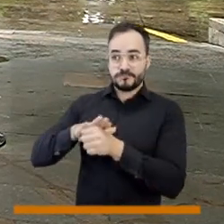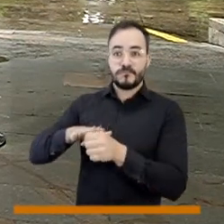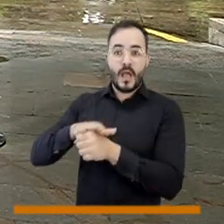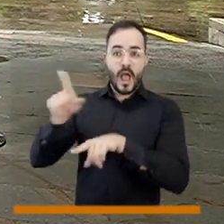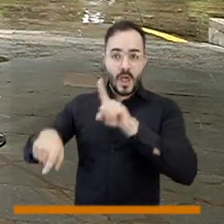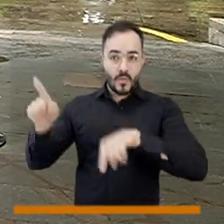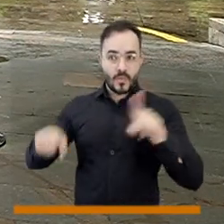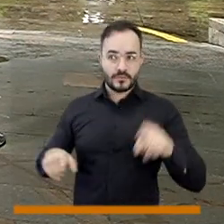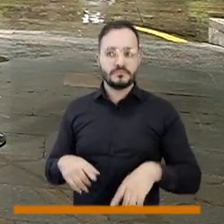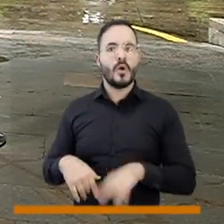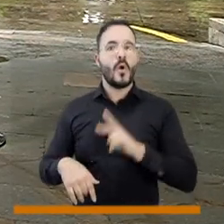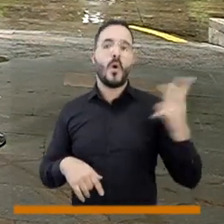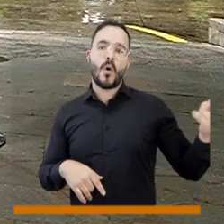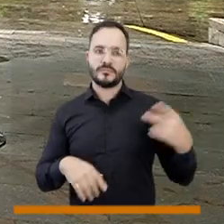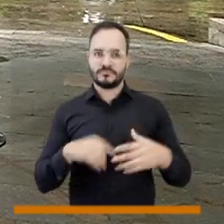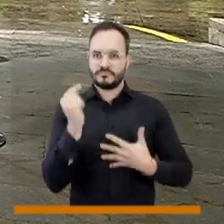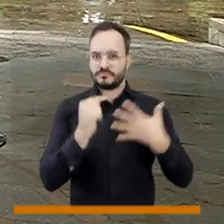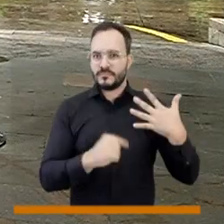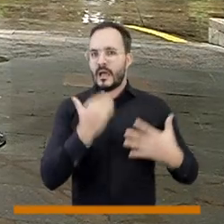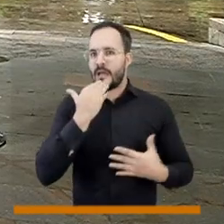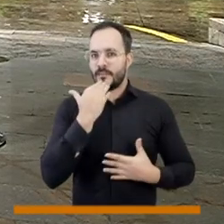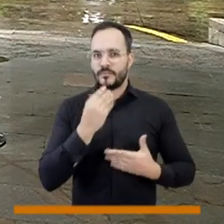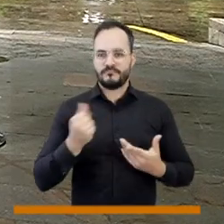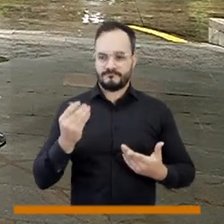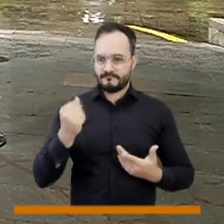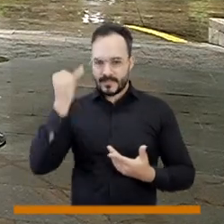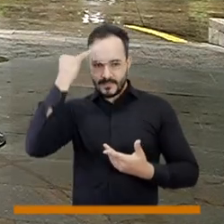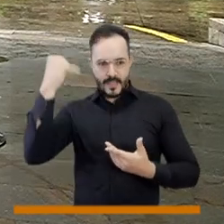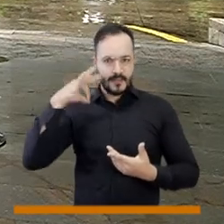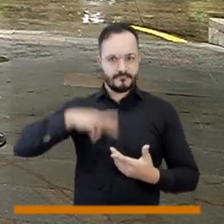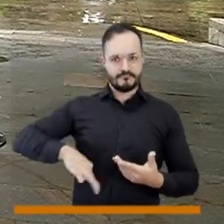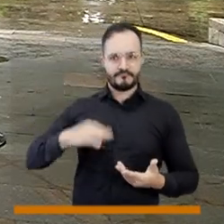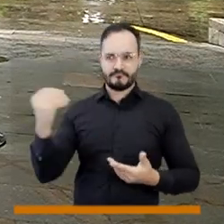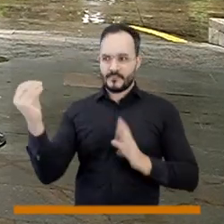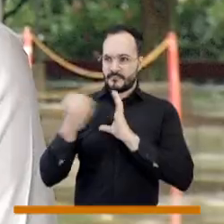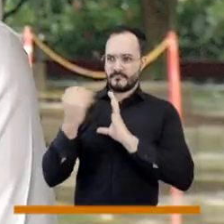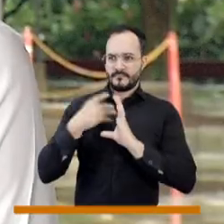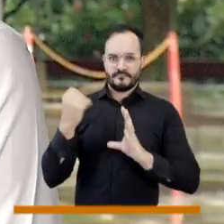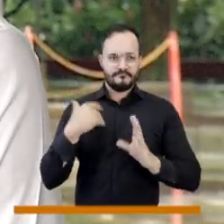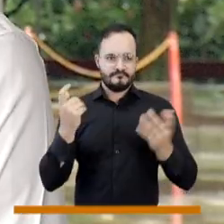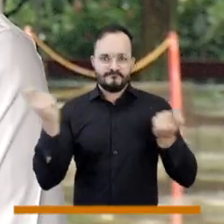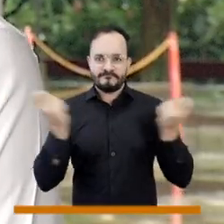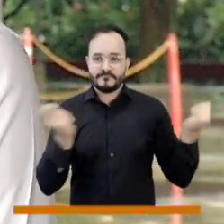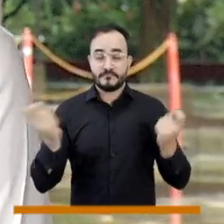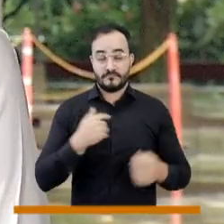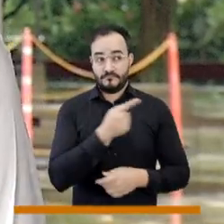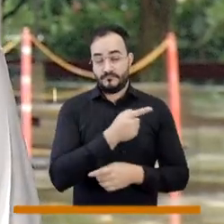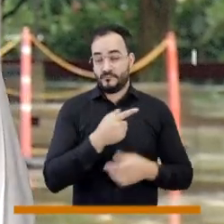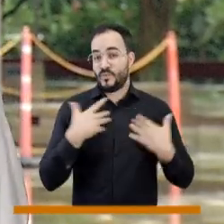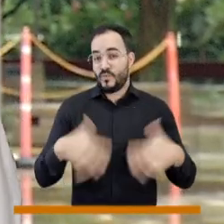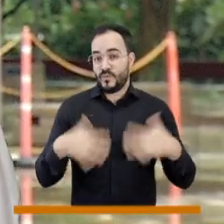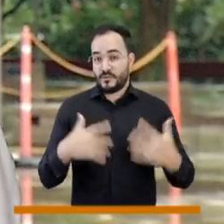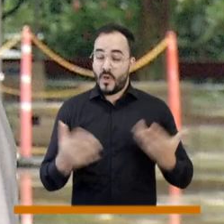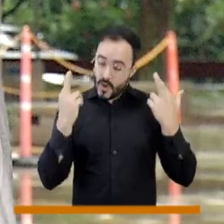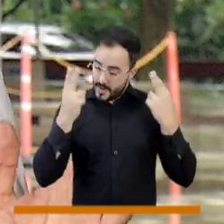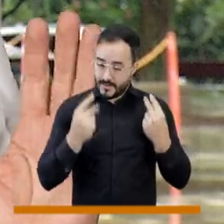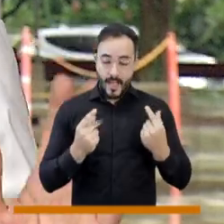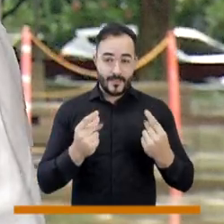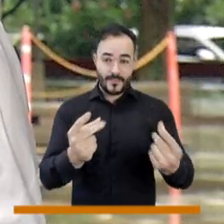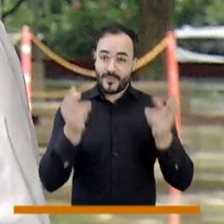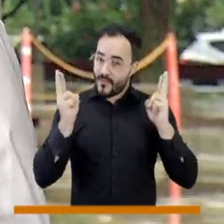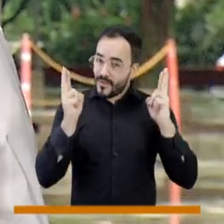lugares también de más necesidad de ingresos y creo que es un modelo muy interesante a seguir ojalá se multiplique y rápido porque